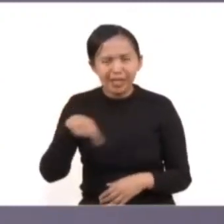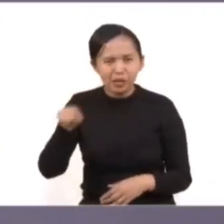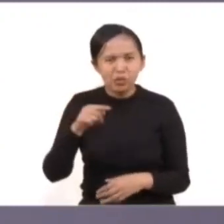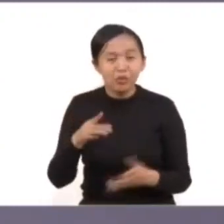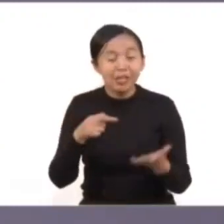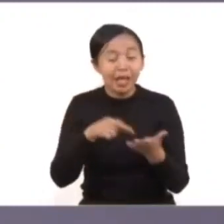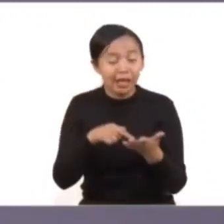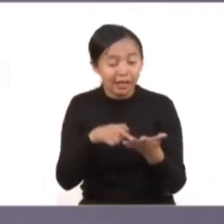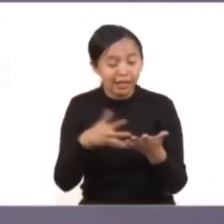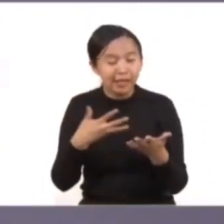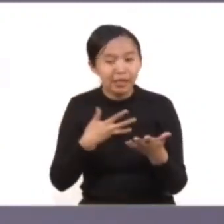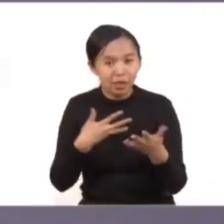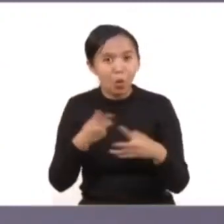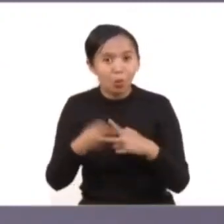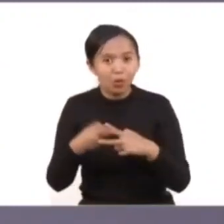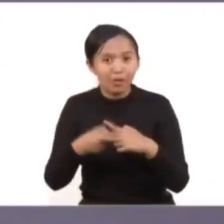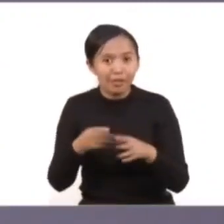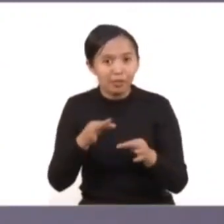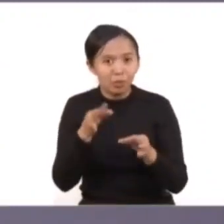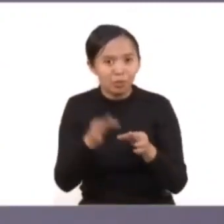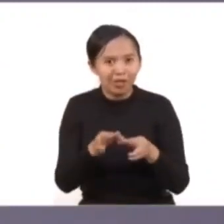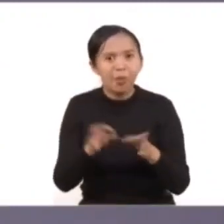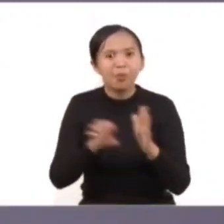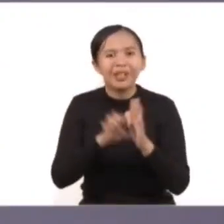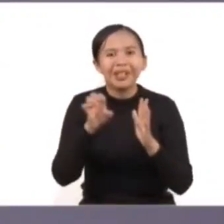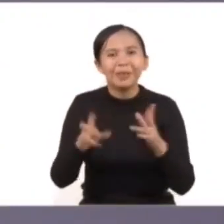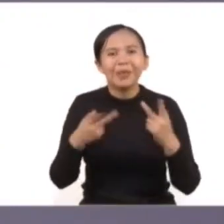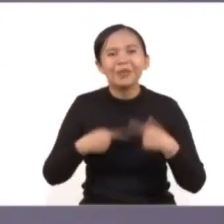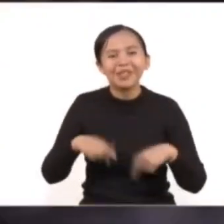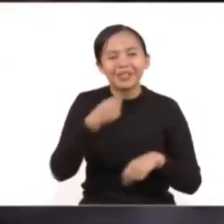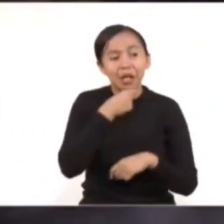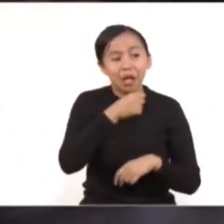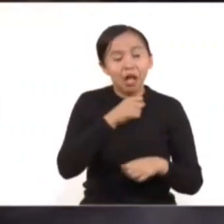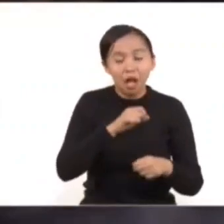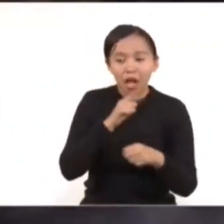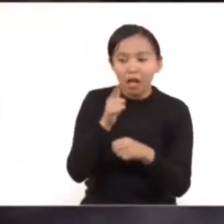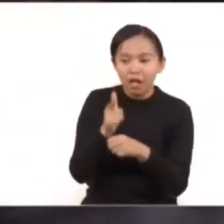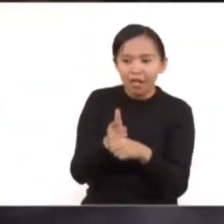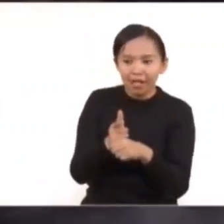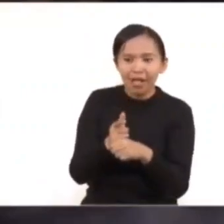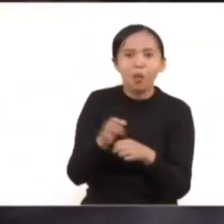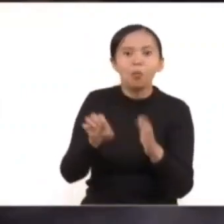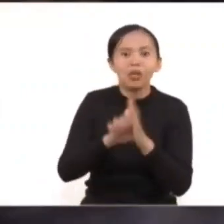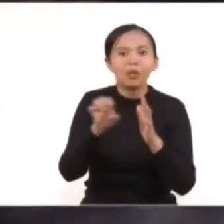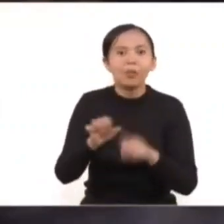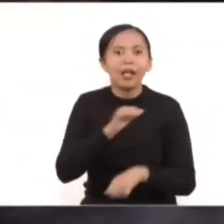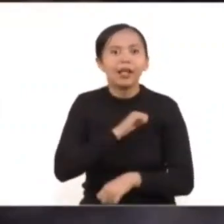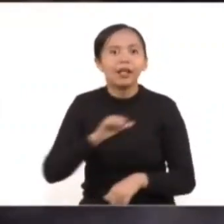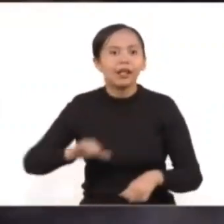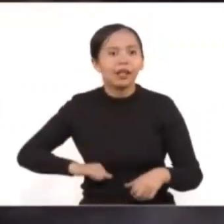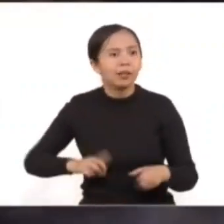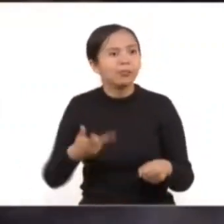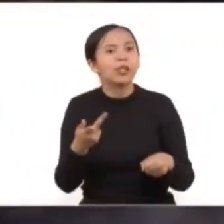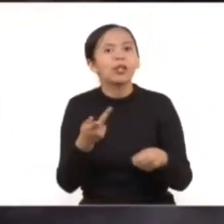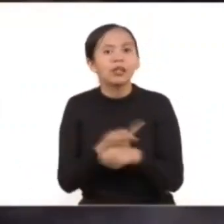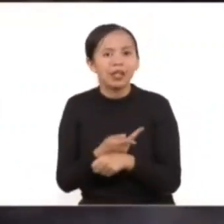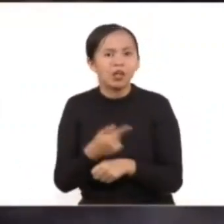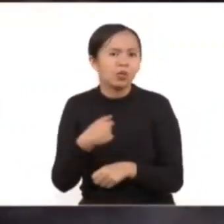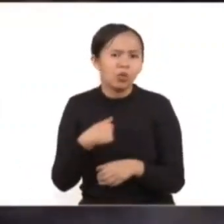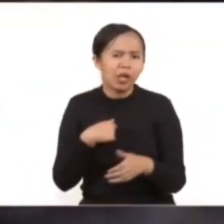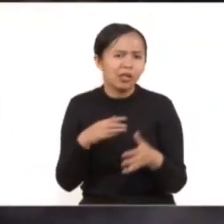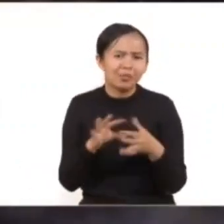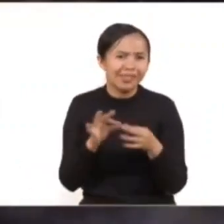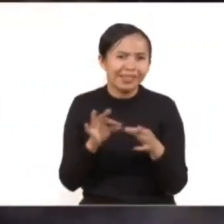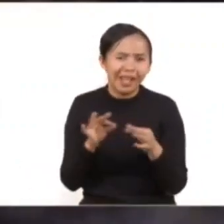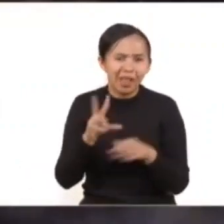muy específicos y yo creo que a los periodistas seguramente les va a llamar la atención observar lo que pasa en las alcaldías. Yo no lo menciono porque